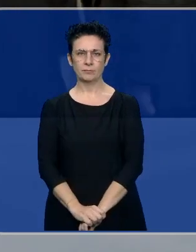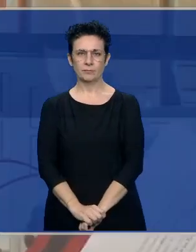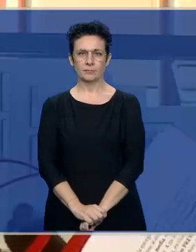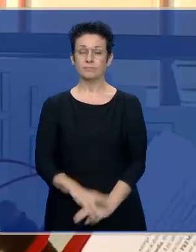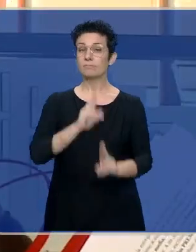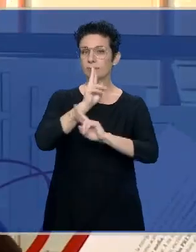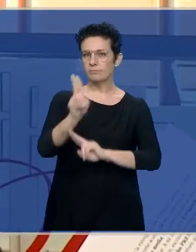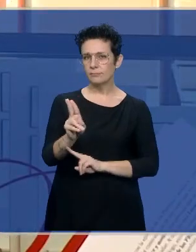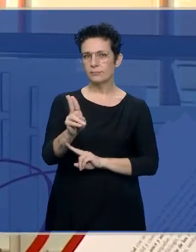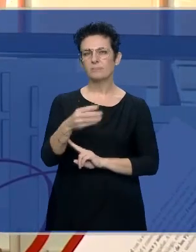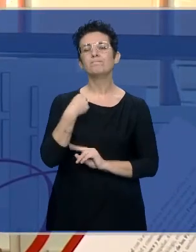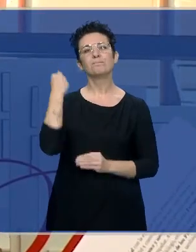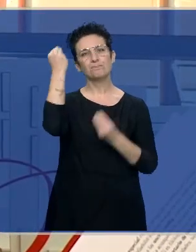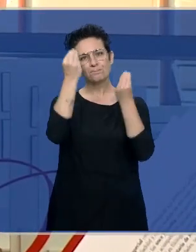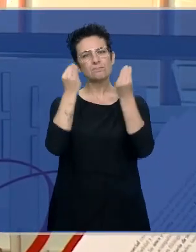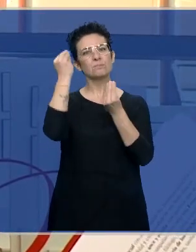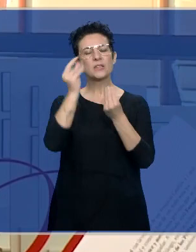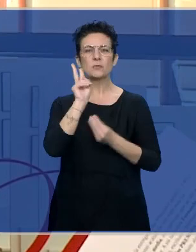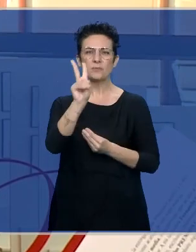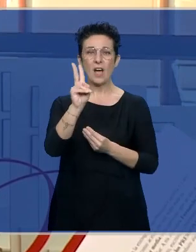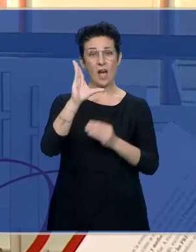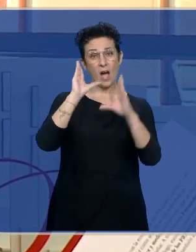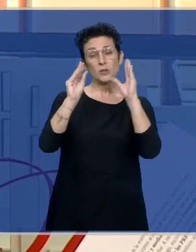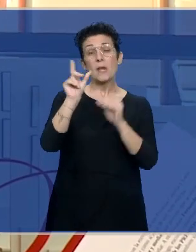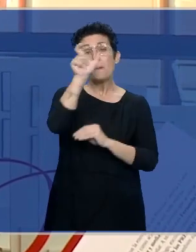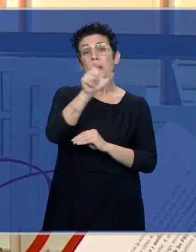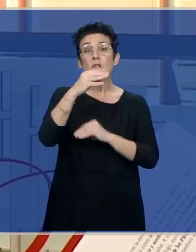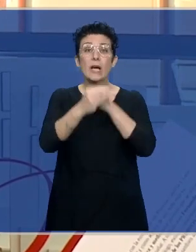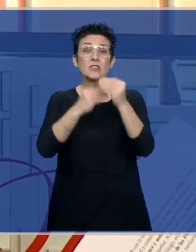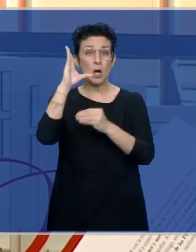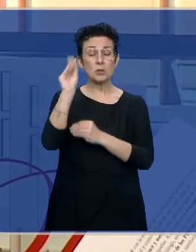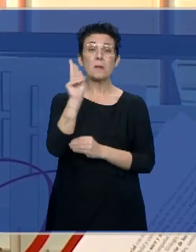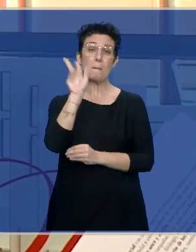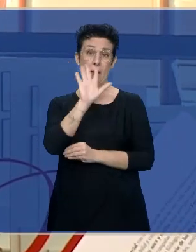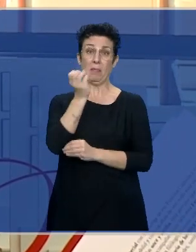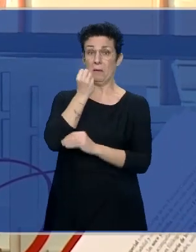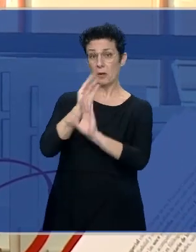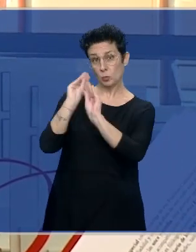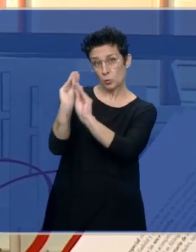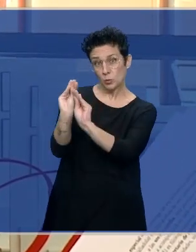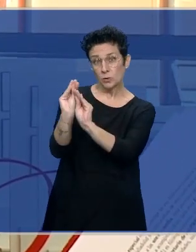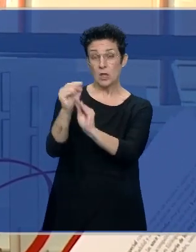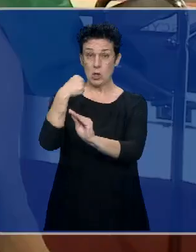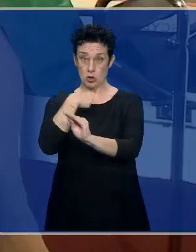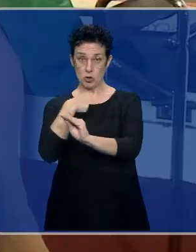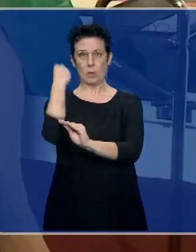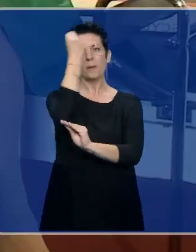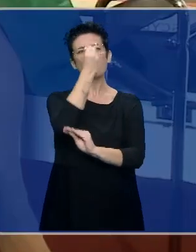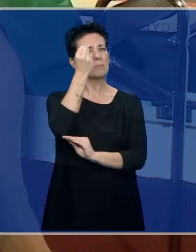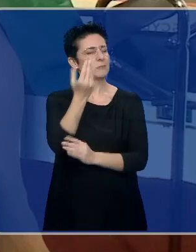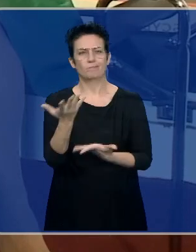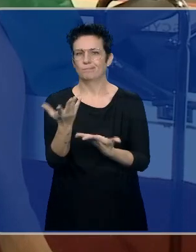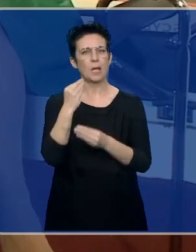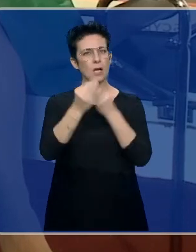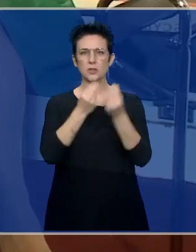ausencias, quizá ellos las vean, quienes las protagonizan las vean bien, yo creo que es un despropósito. Es un